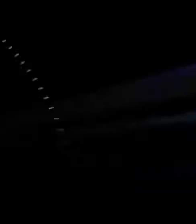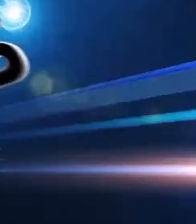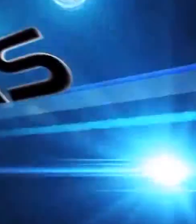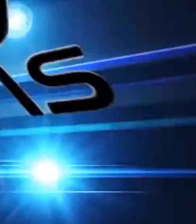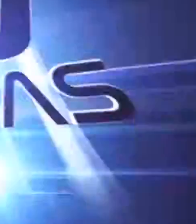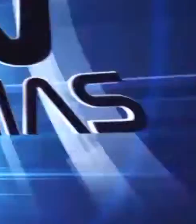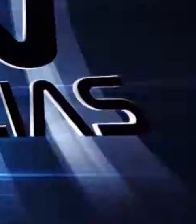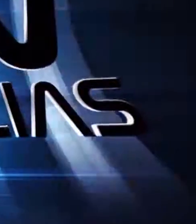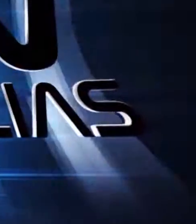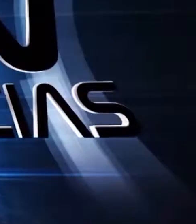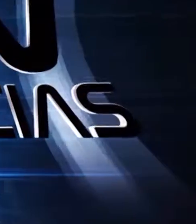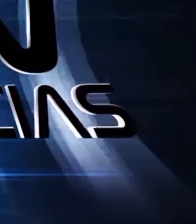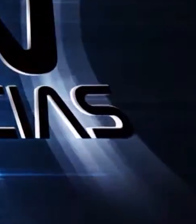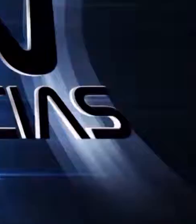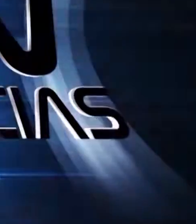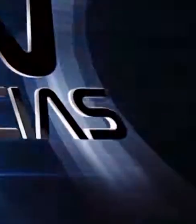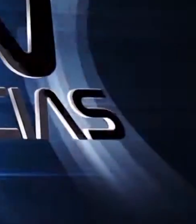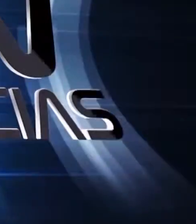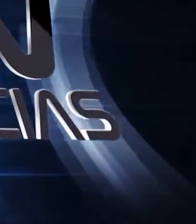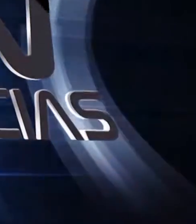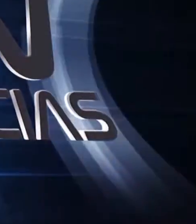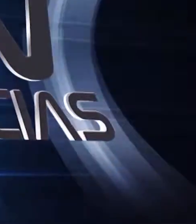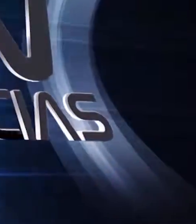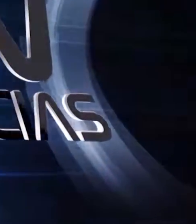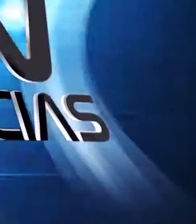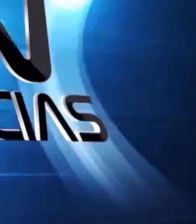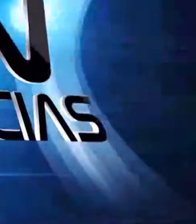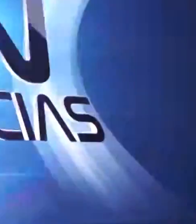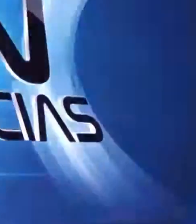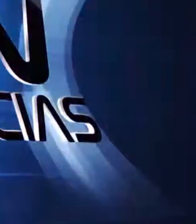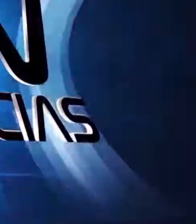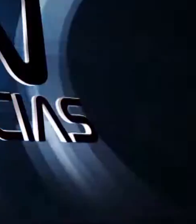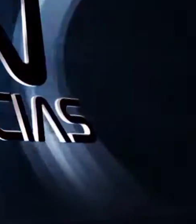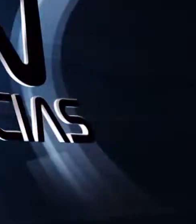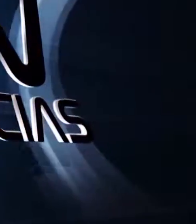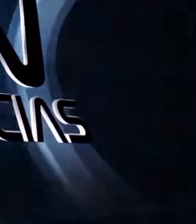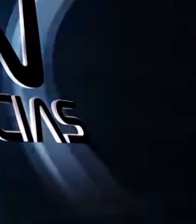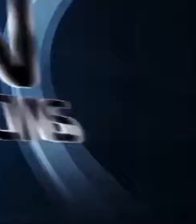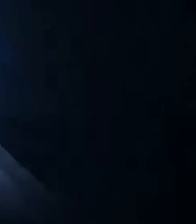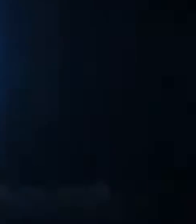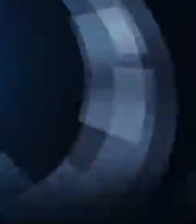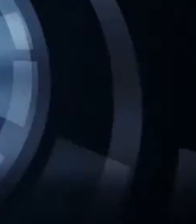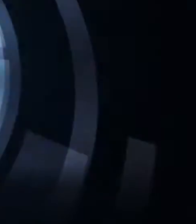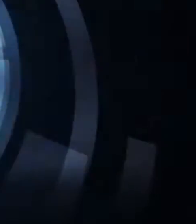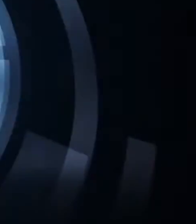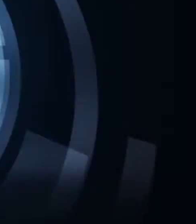La obra estará por Films Argentina